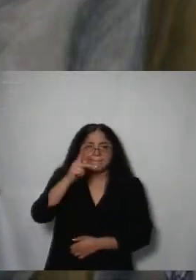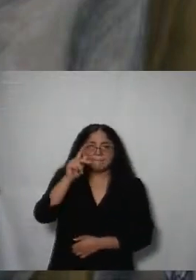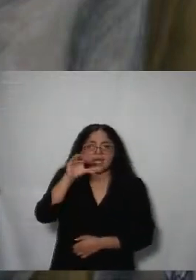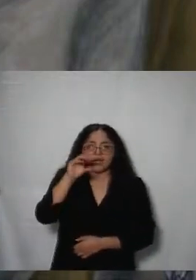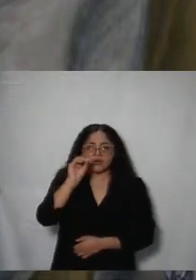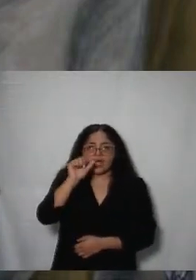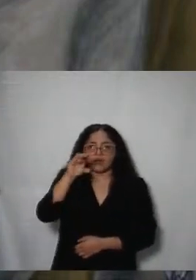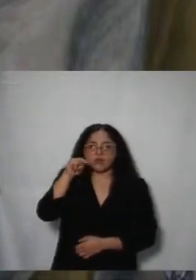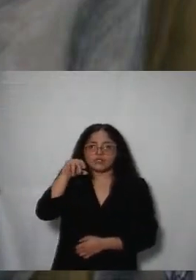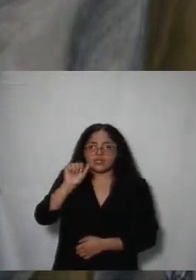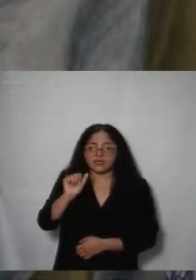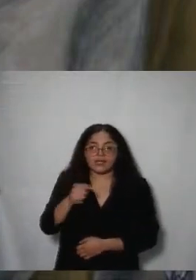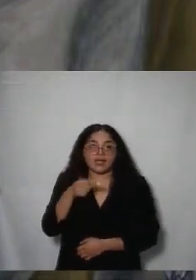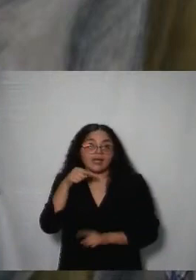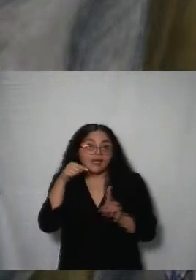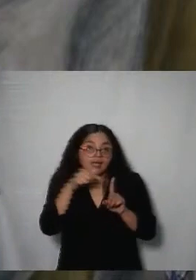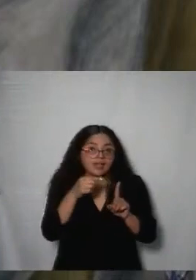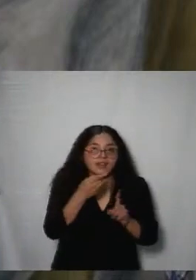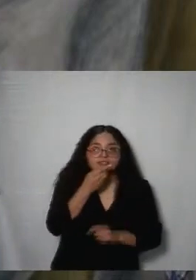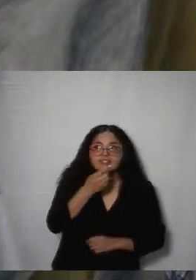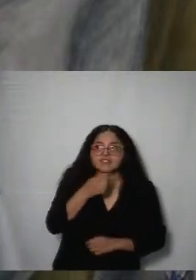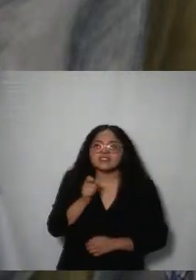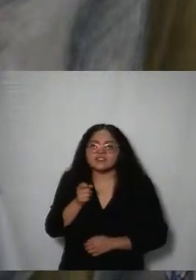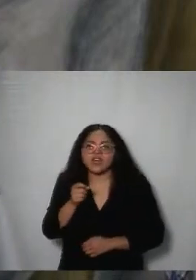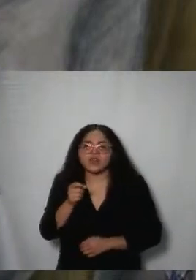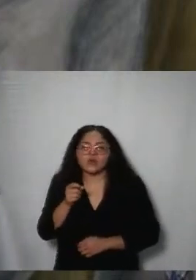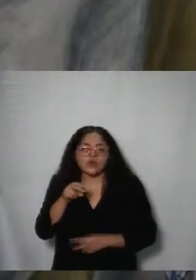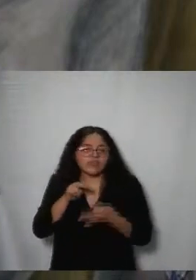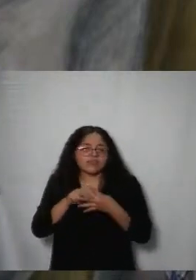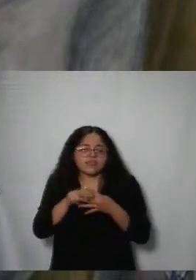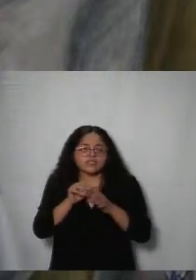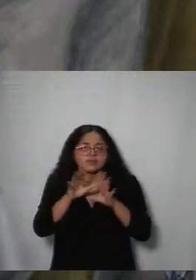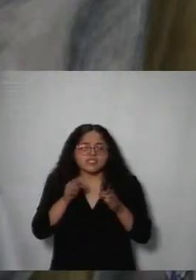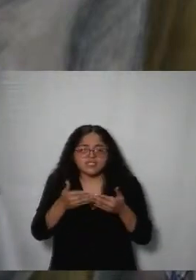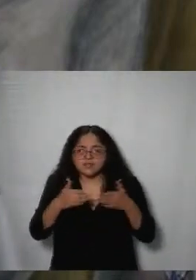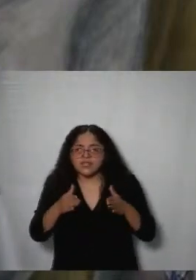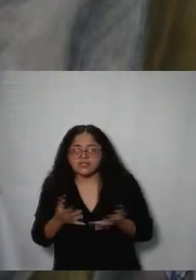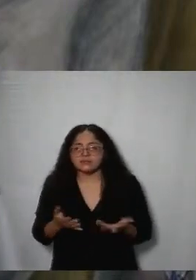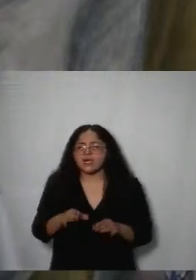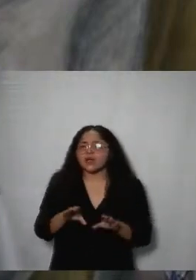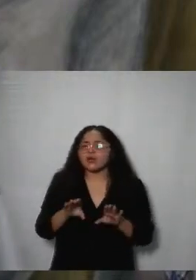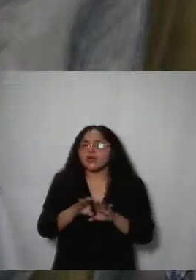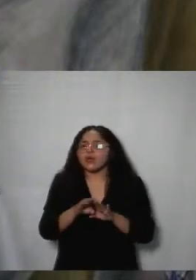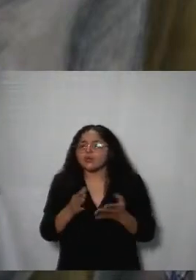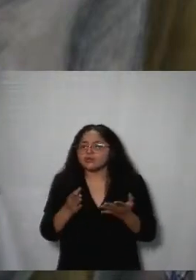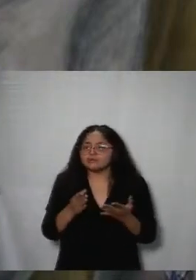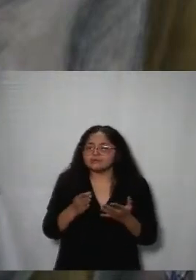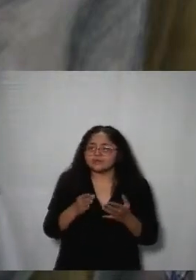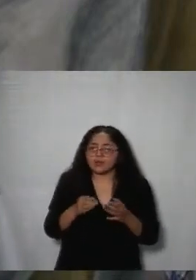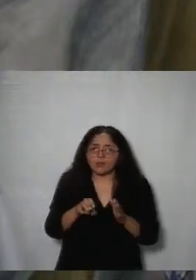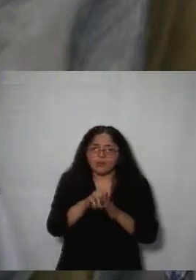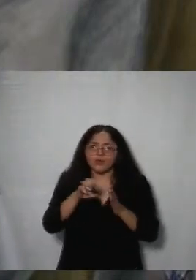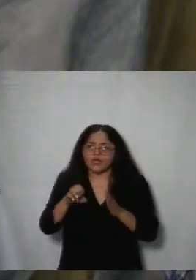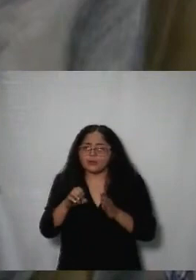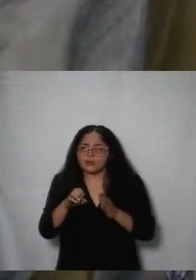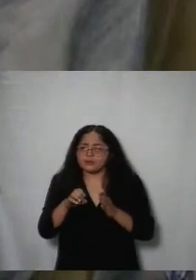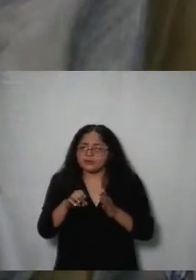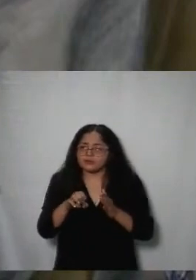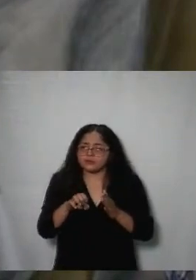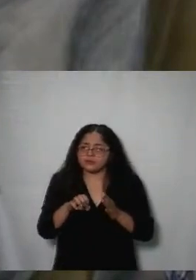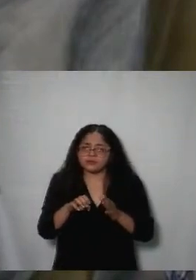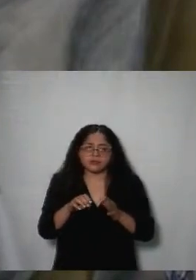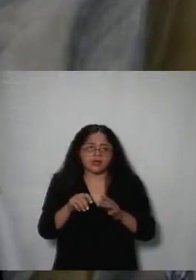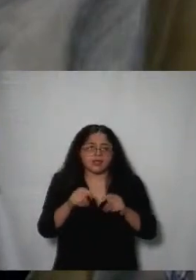transparencia proactiva era como un aparador de una tienda es decir así como las diferentes